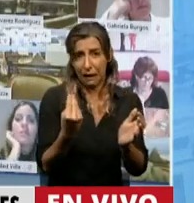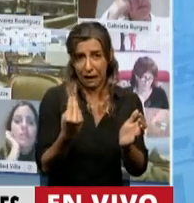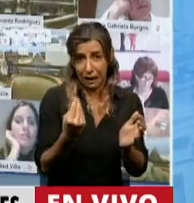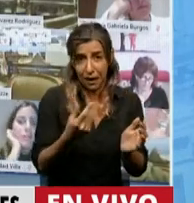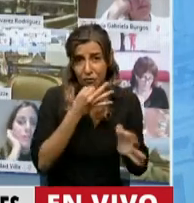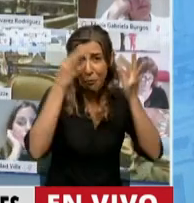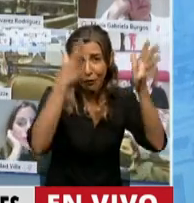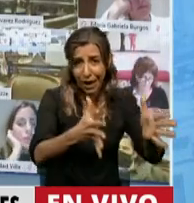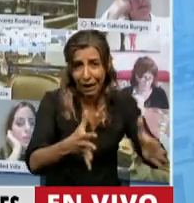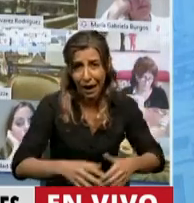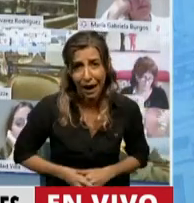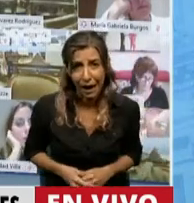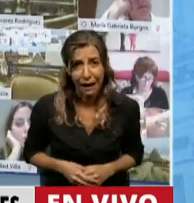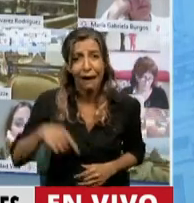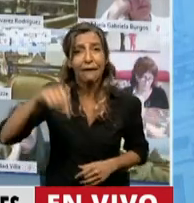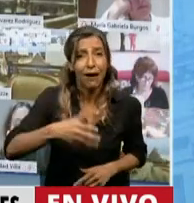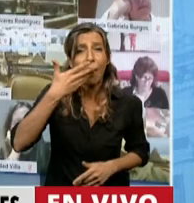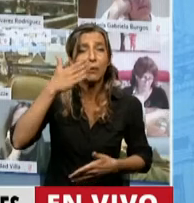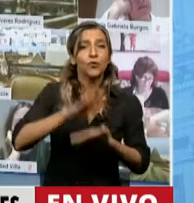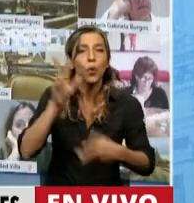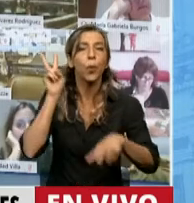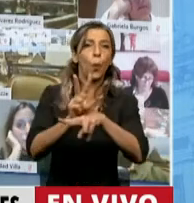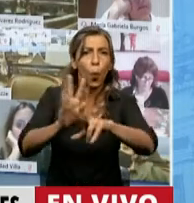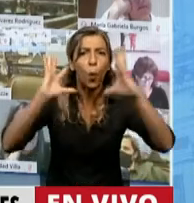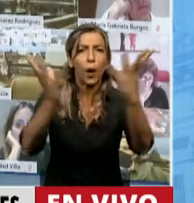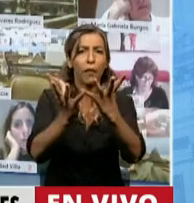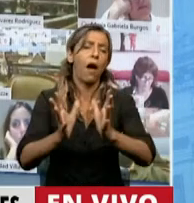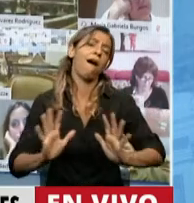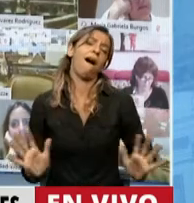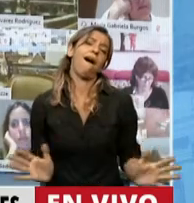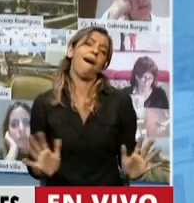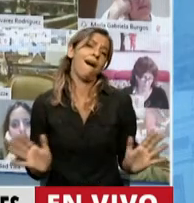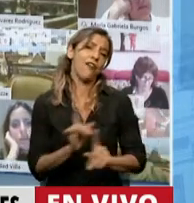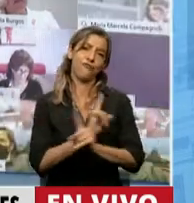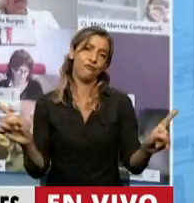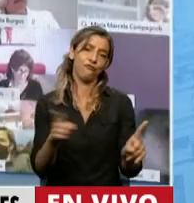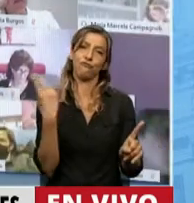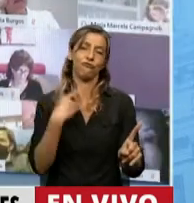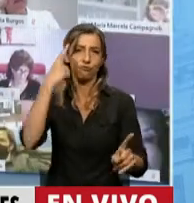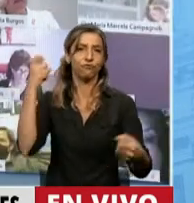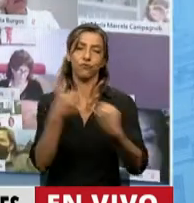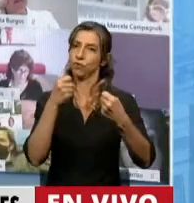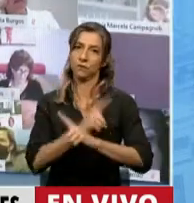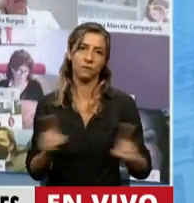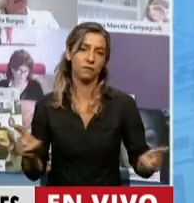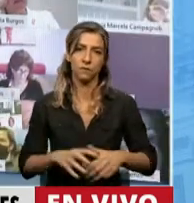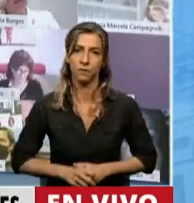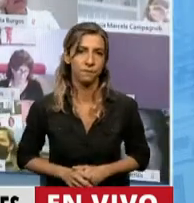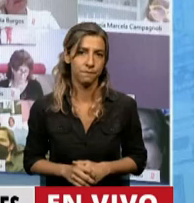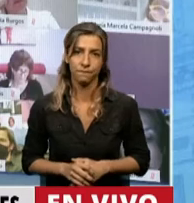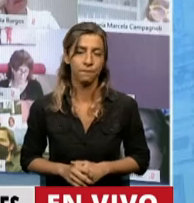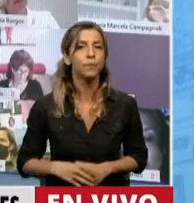ambiental ahora están preocupados, no. Nosotros no vamos a ser parte de ese proceso porque efectivamente